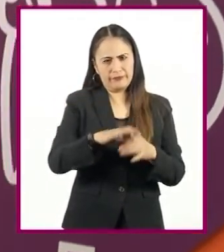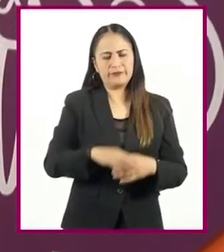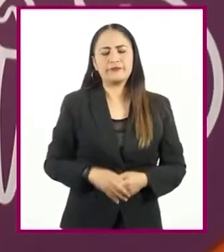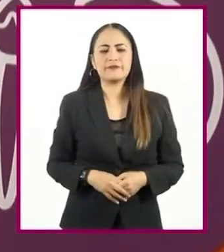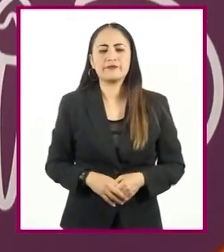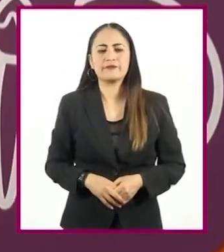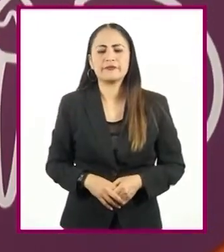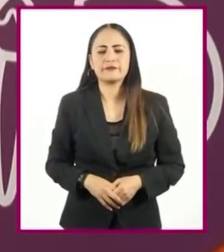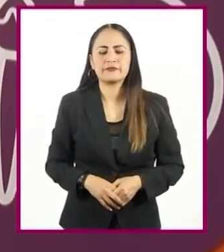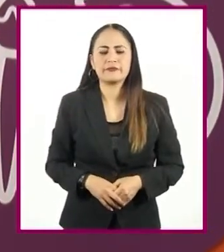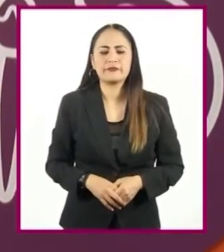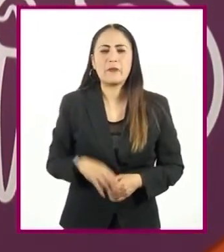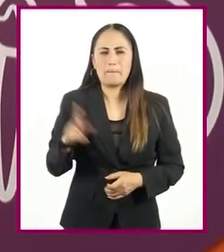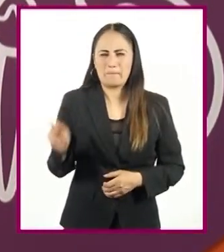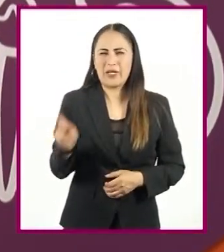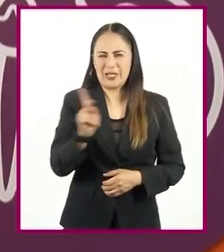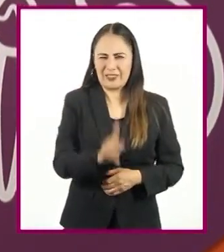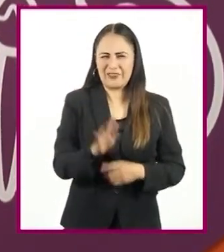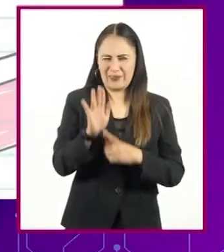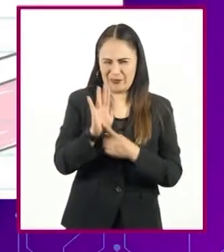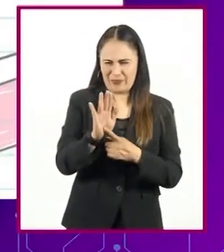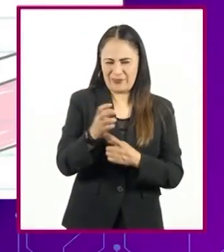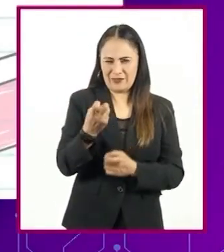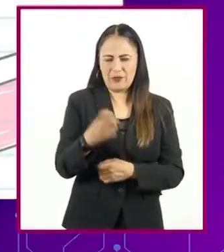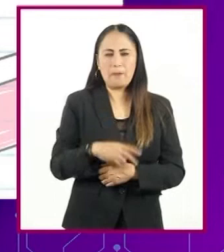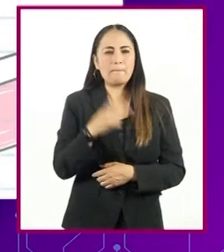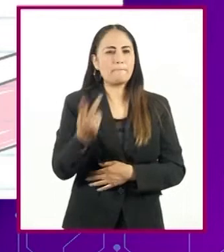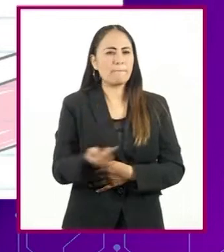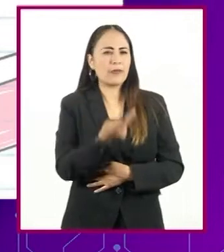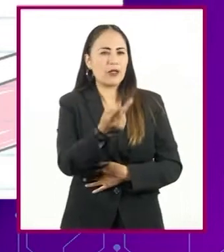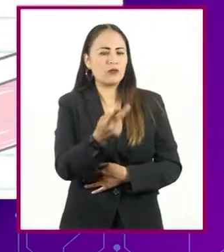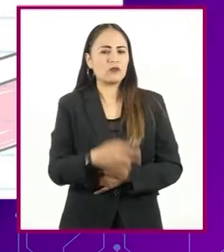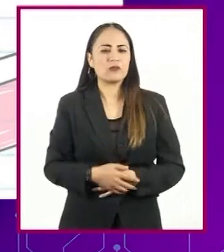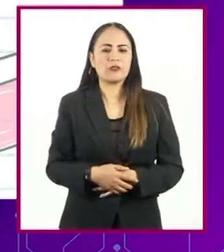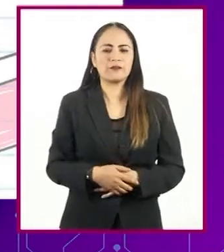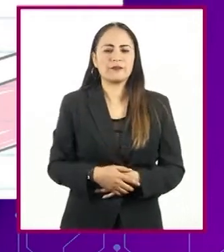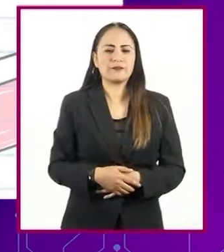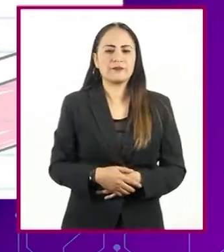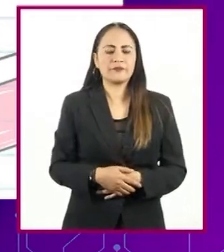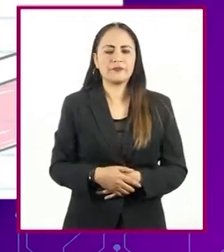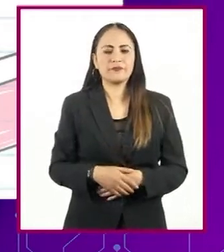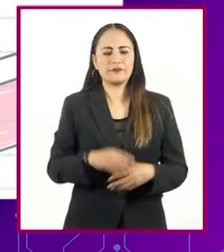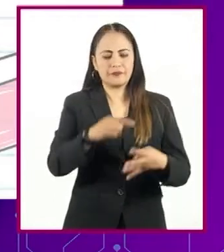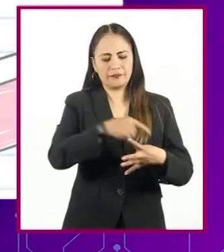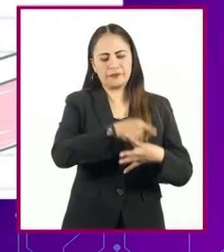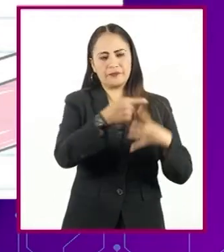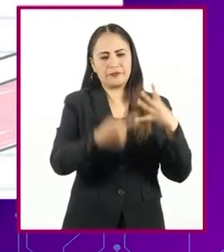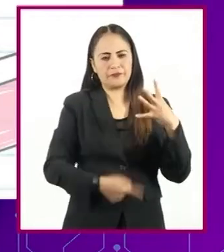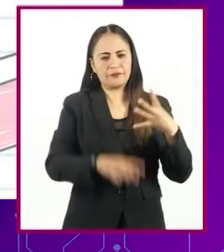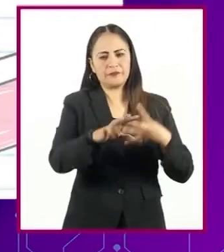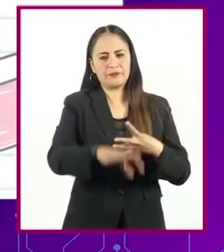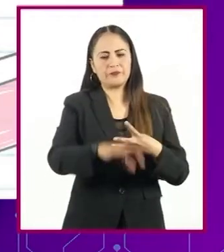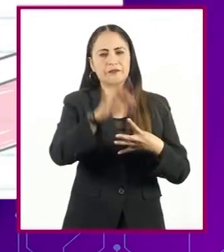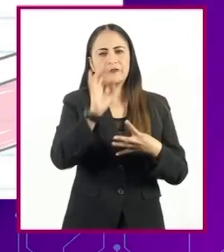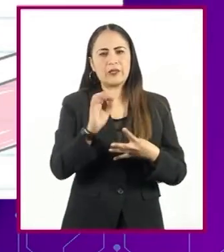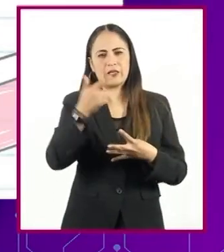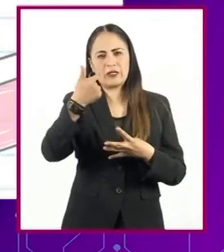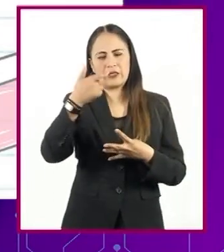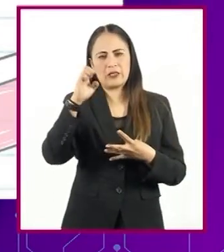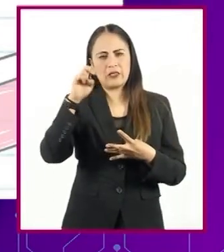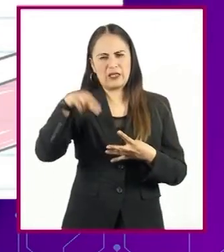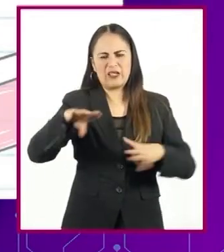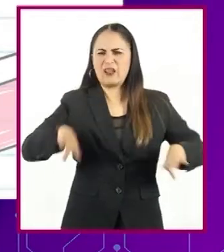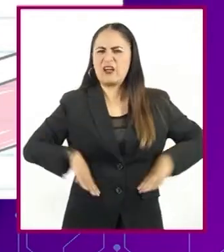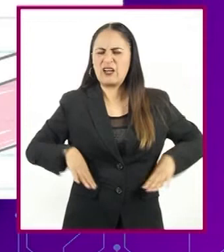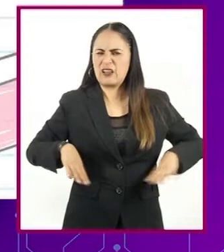Y la pregunta es la siguiente. ¿Cuál de las siguientes opciones corresponde a una característica de los genes?